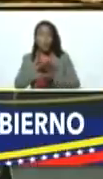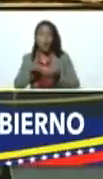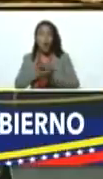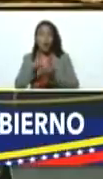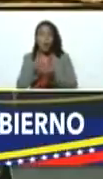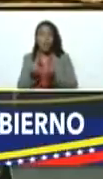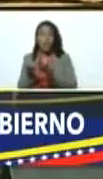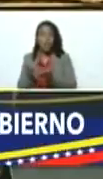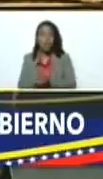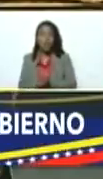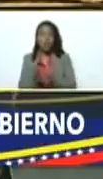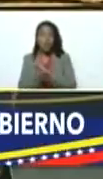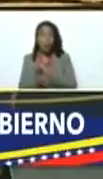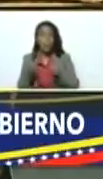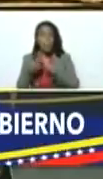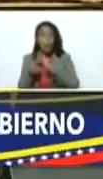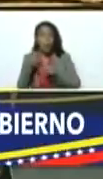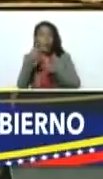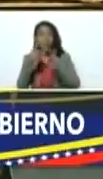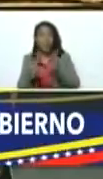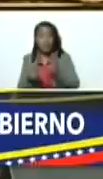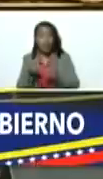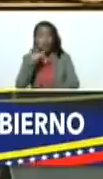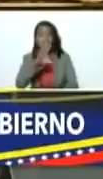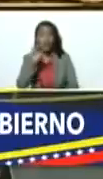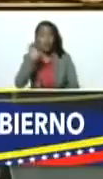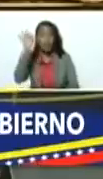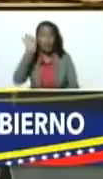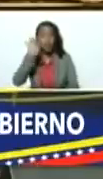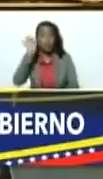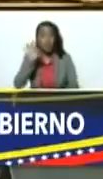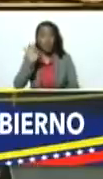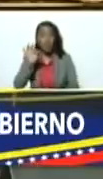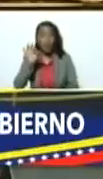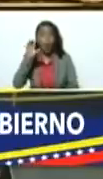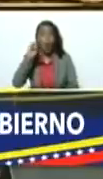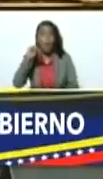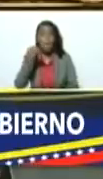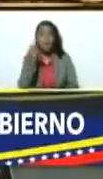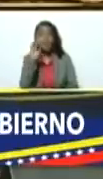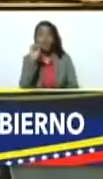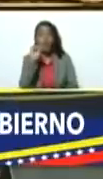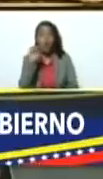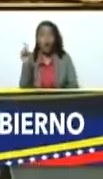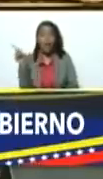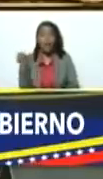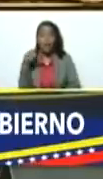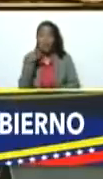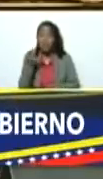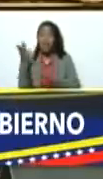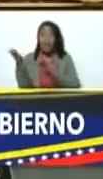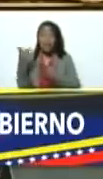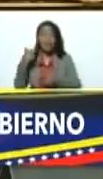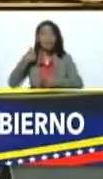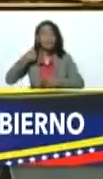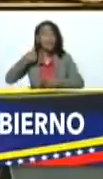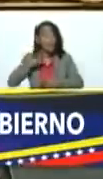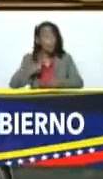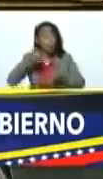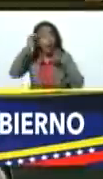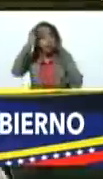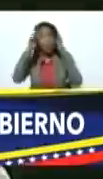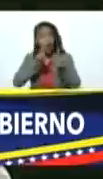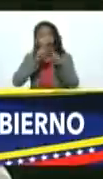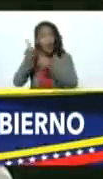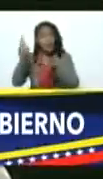pero la variante Omicron está dando casi un 50% quiere decir que tenemos que atender